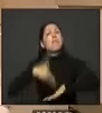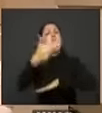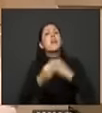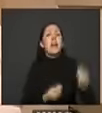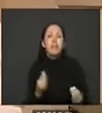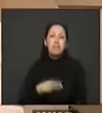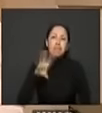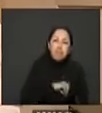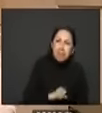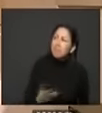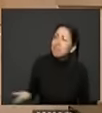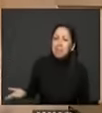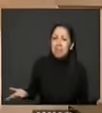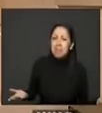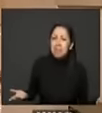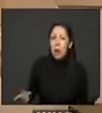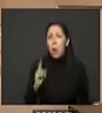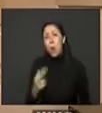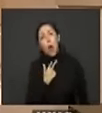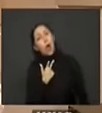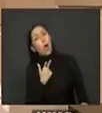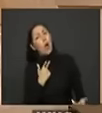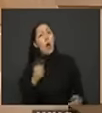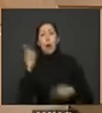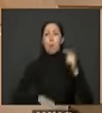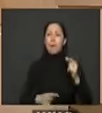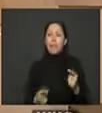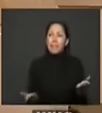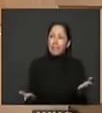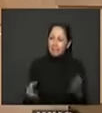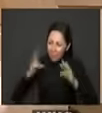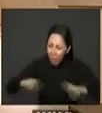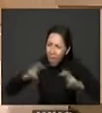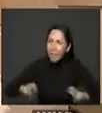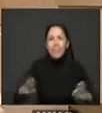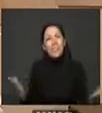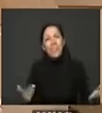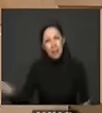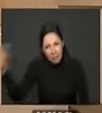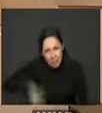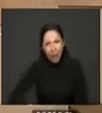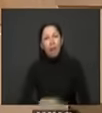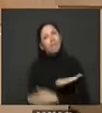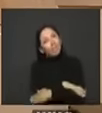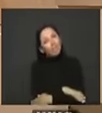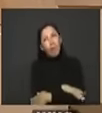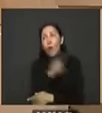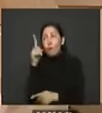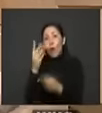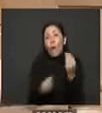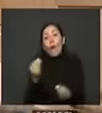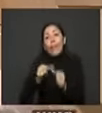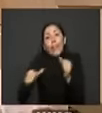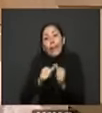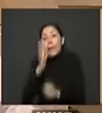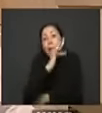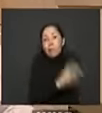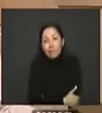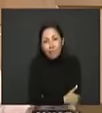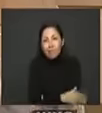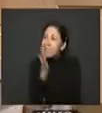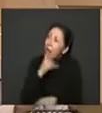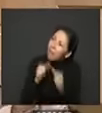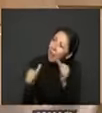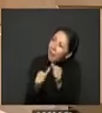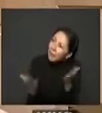lamento mucho que no le haya quedado tiempo no solo de no hacer la tarea sino de ni siquiera venir a escucharla ya que no la pudo hacer pero ese modelo